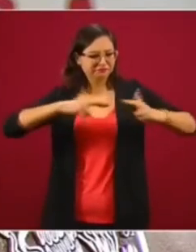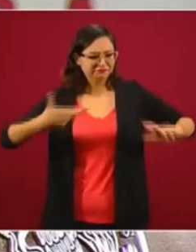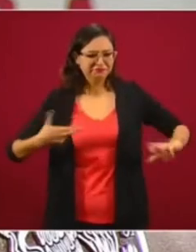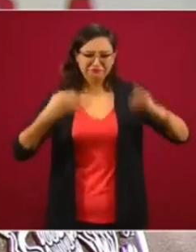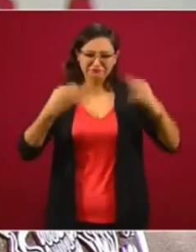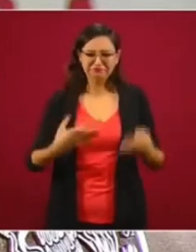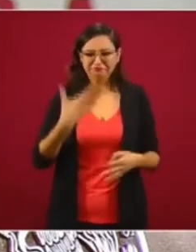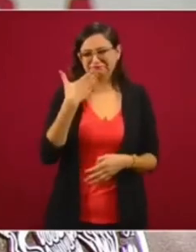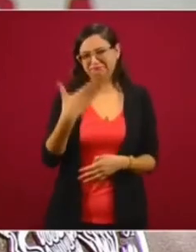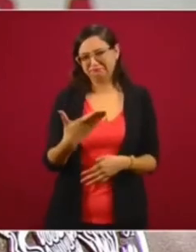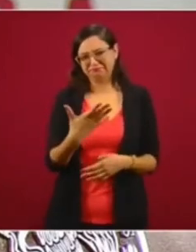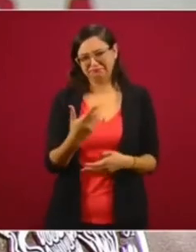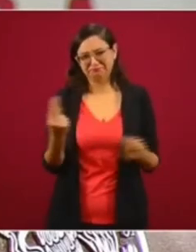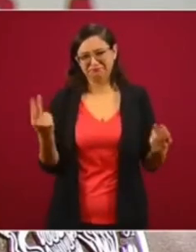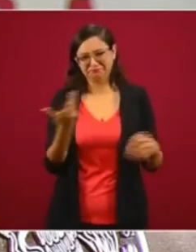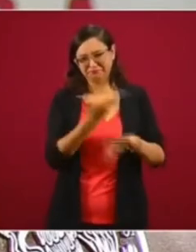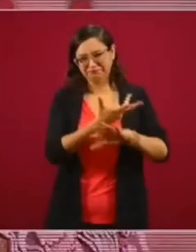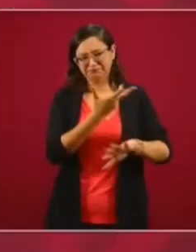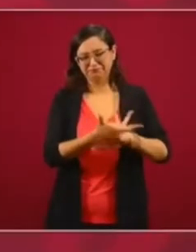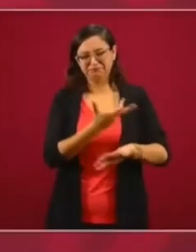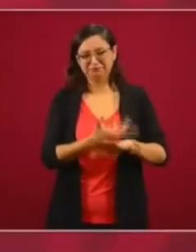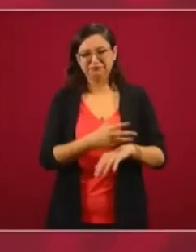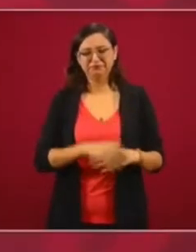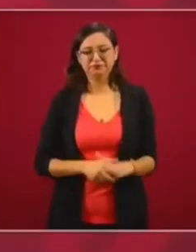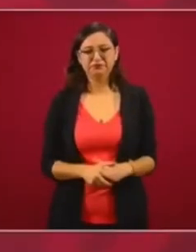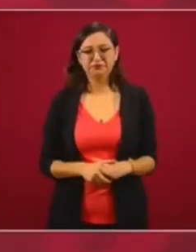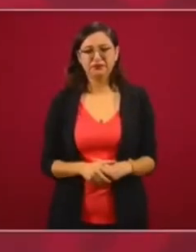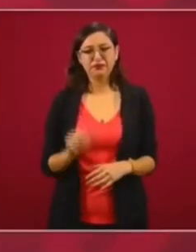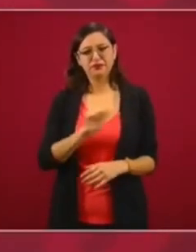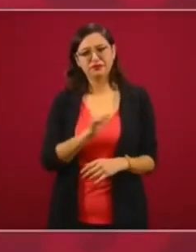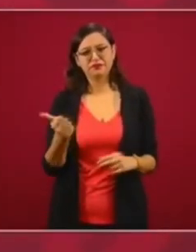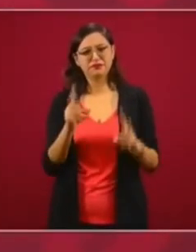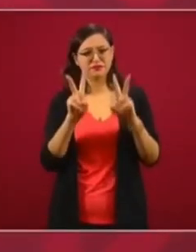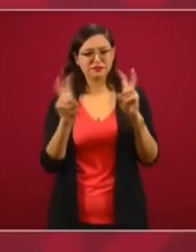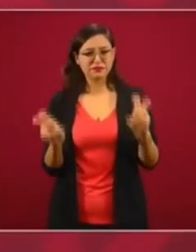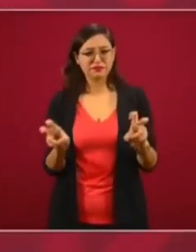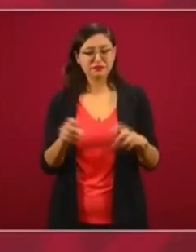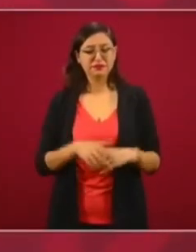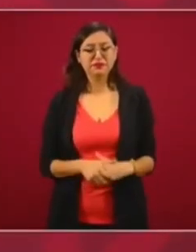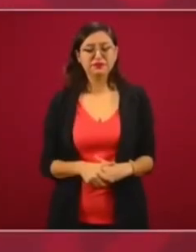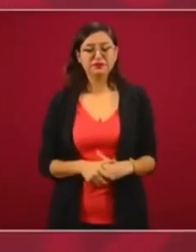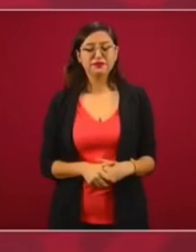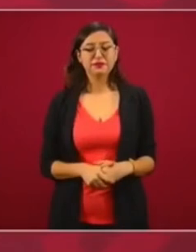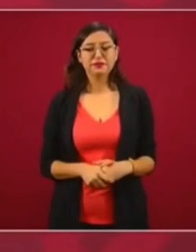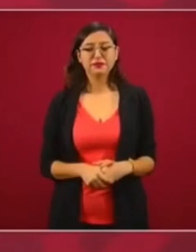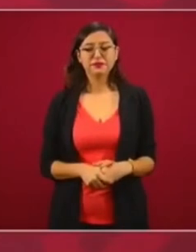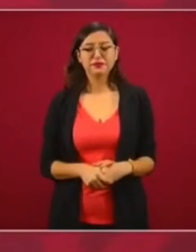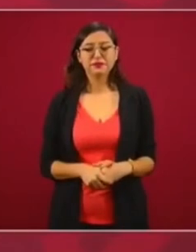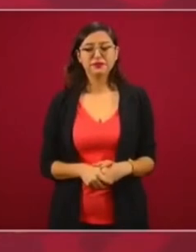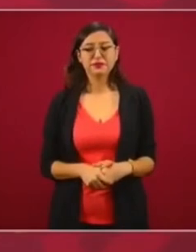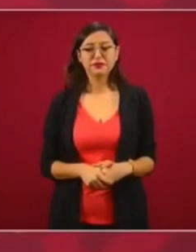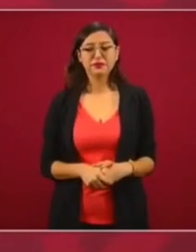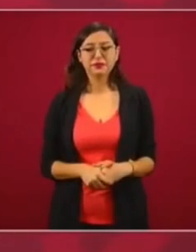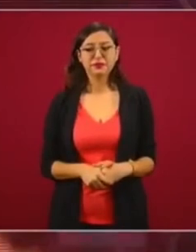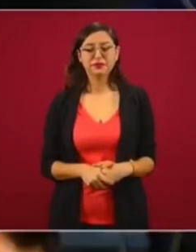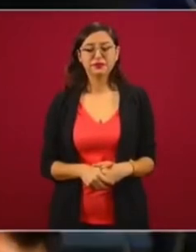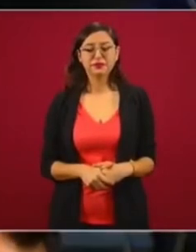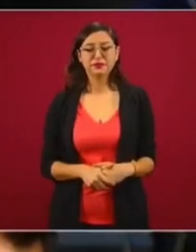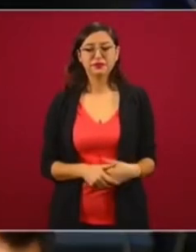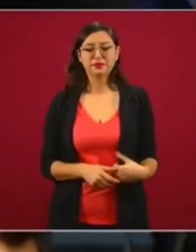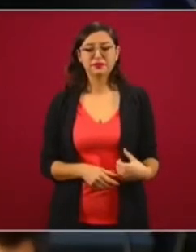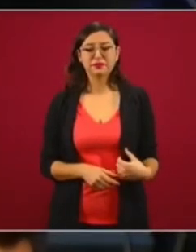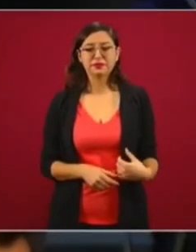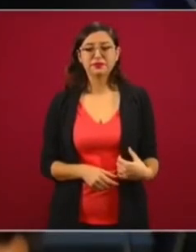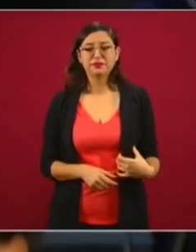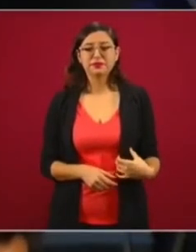con el gobierno de Estados Unidos. Y otro tema, presidente, en torno a la sanción que emite la